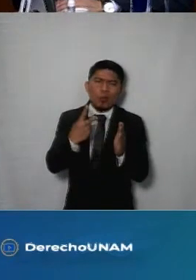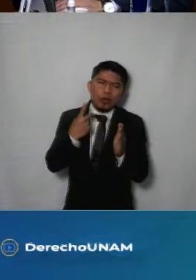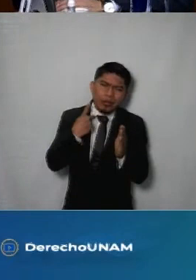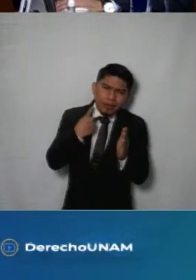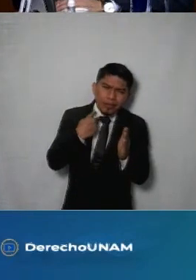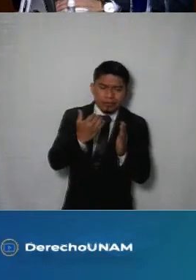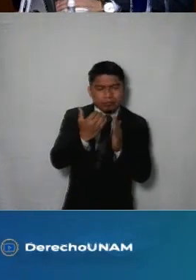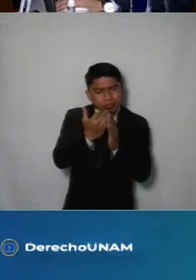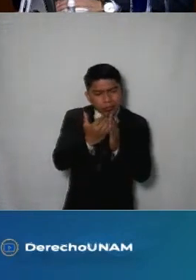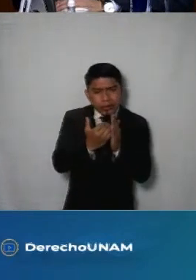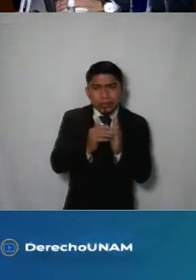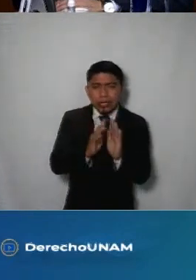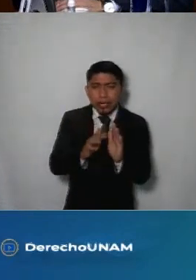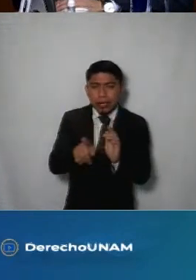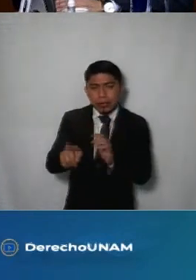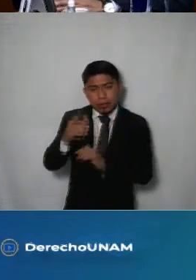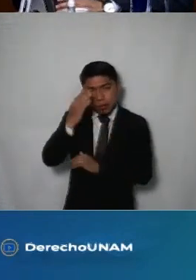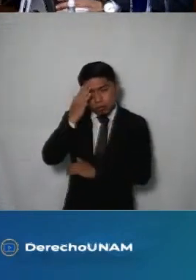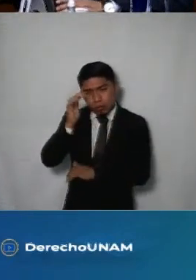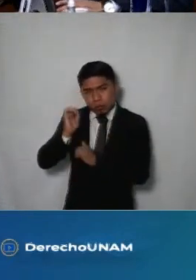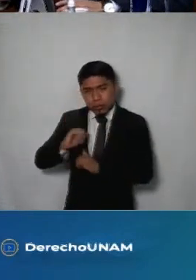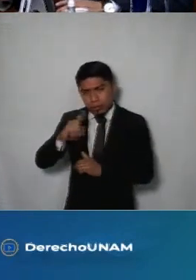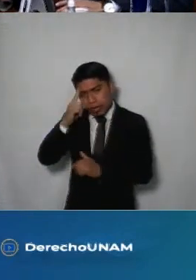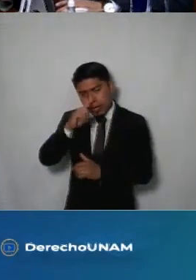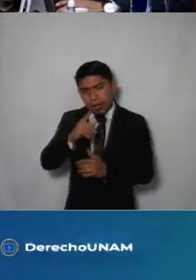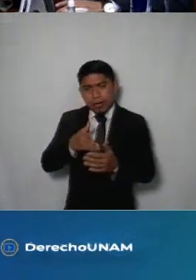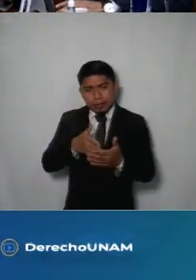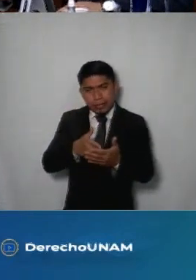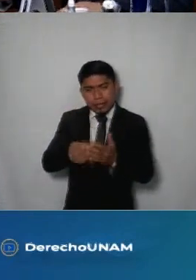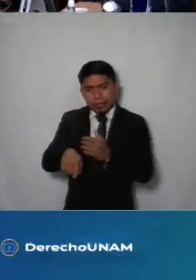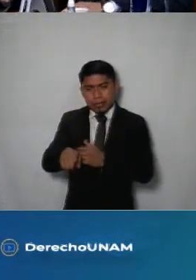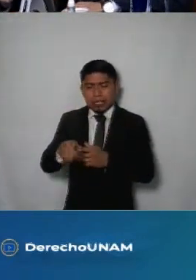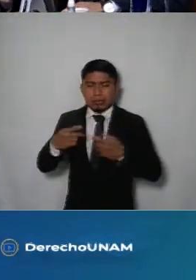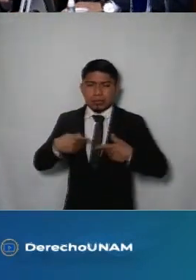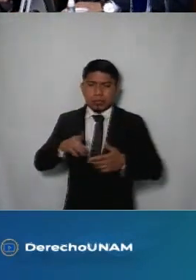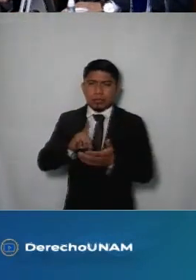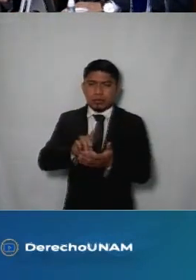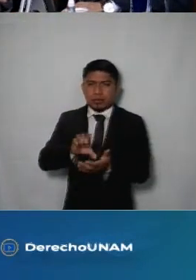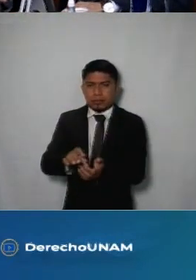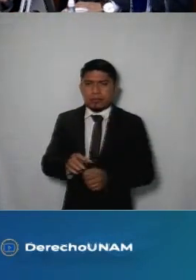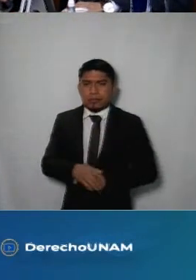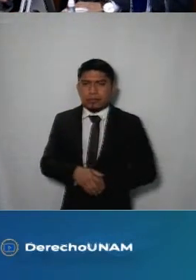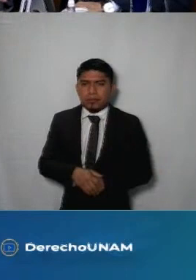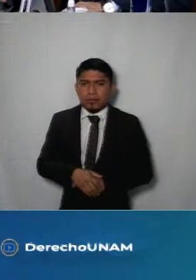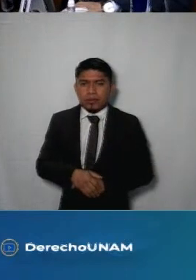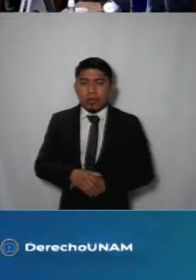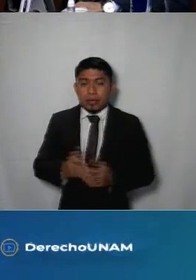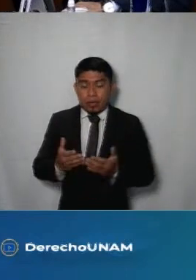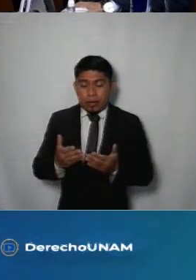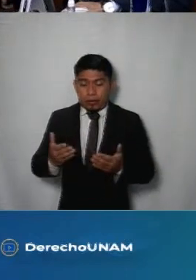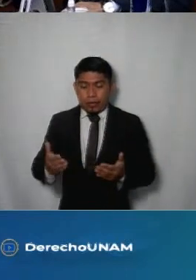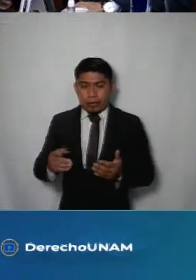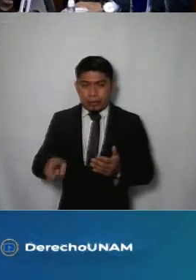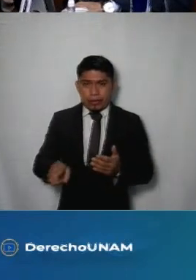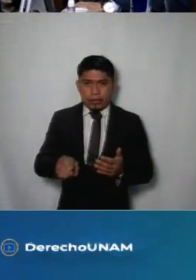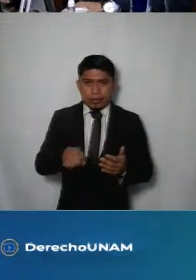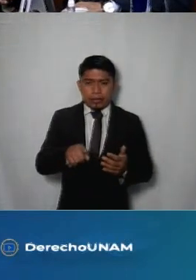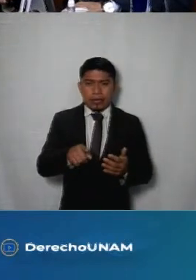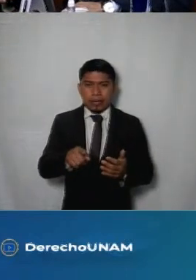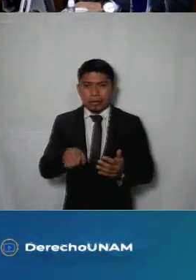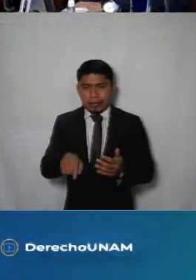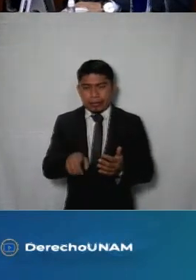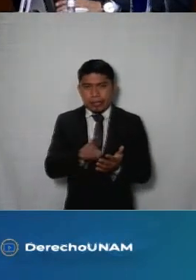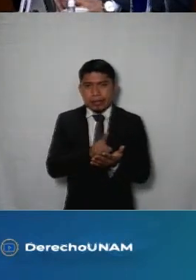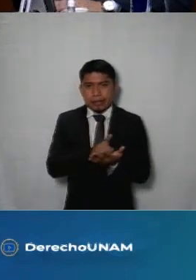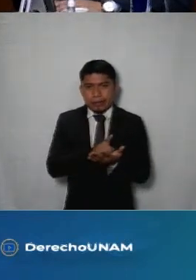adopción de medidas una vez que las autoridades identifiquen barreras para las personas con discapacidad por el contrario una de las notas